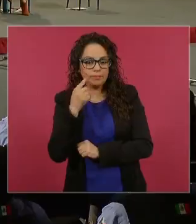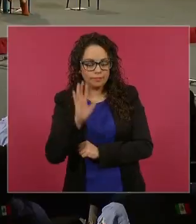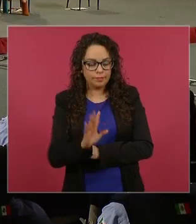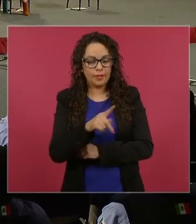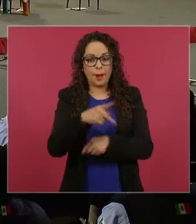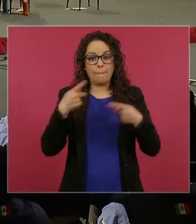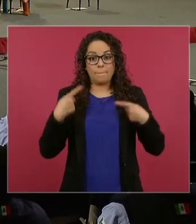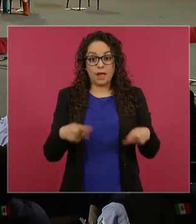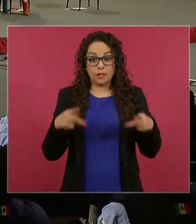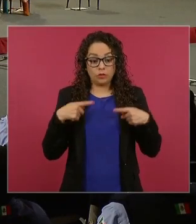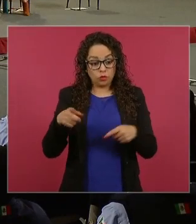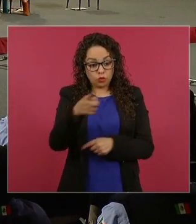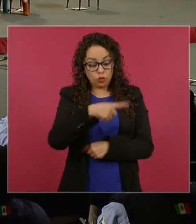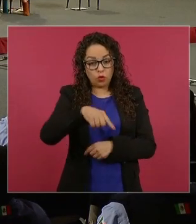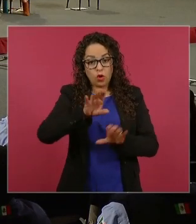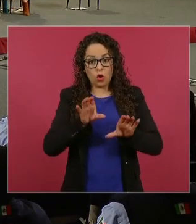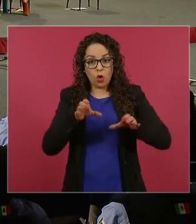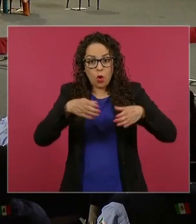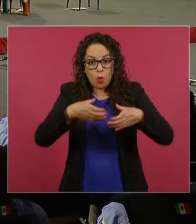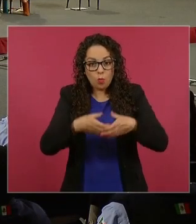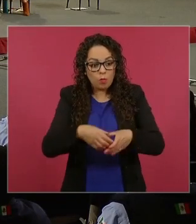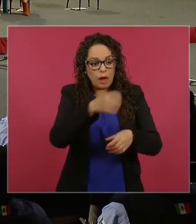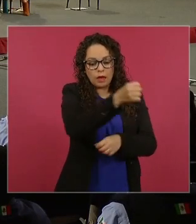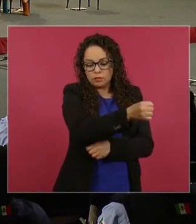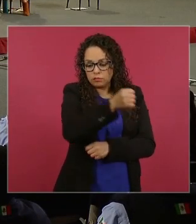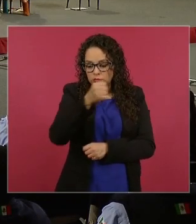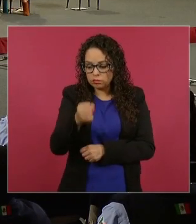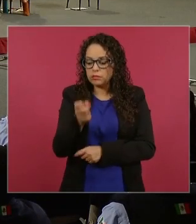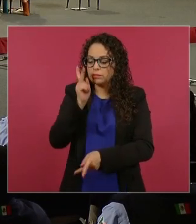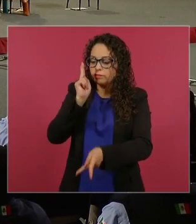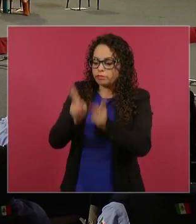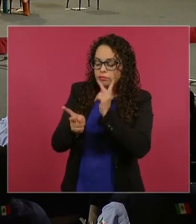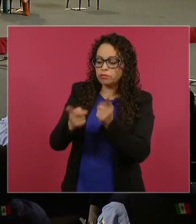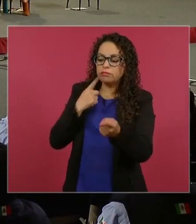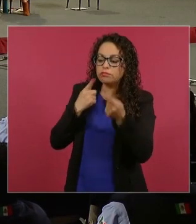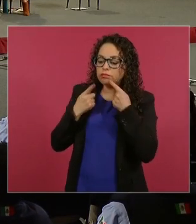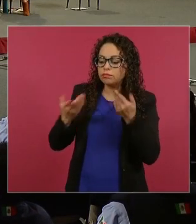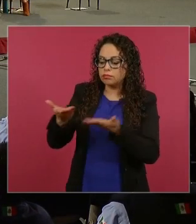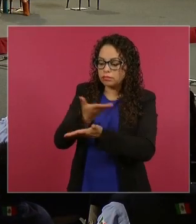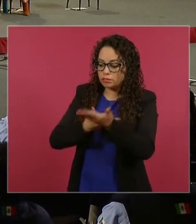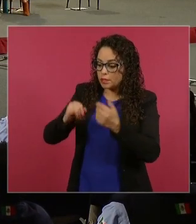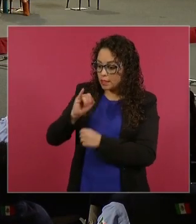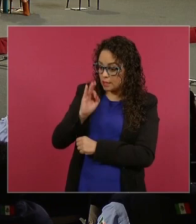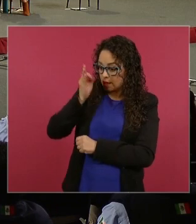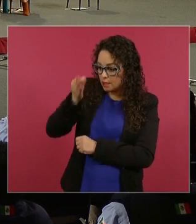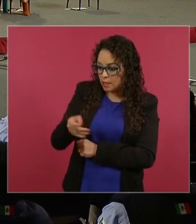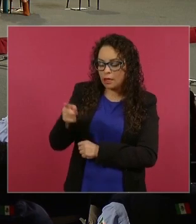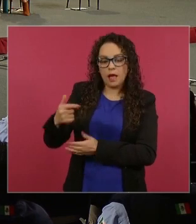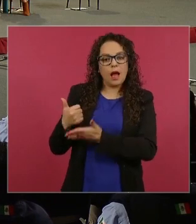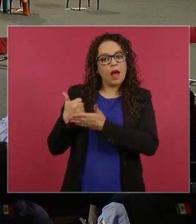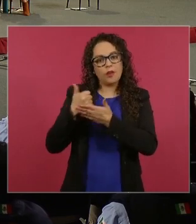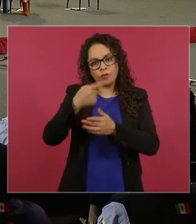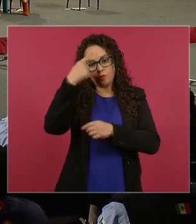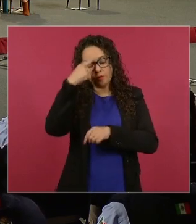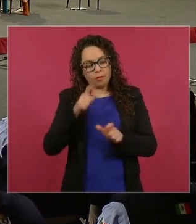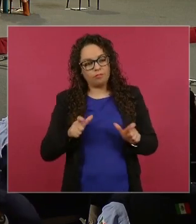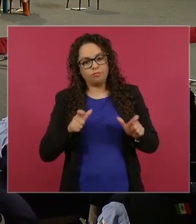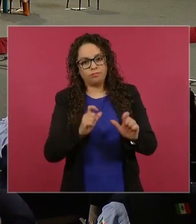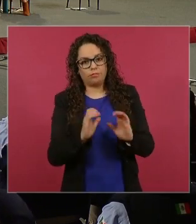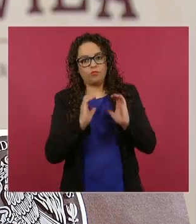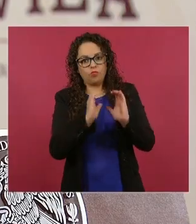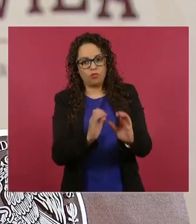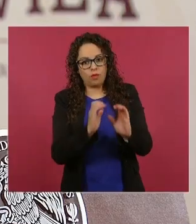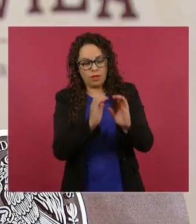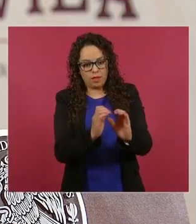comunidades al centro de la conservación, haciendo alianzas y priorizando el trabajo en territorio con cuatro elementos, cuidado y